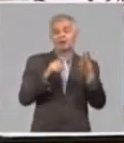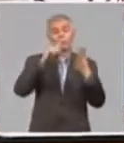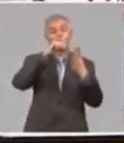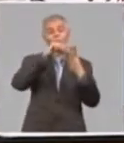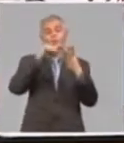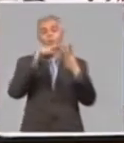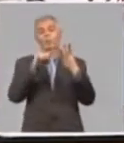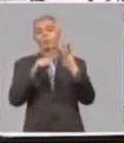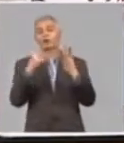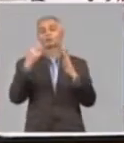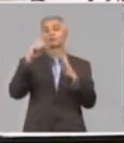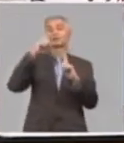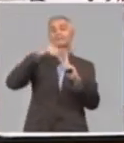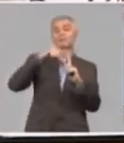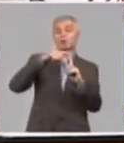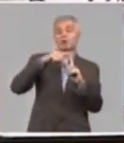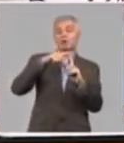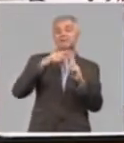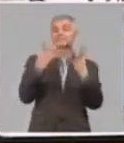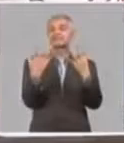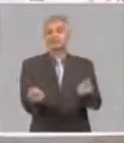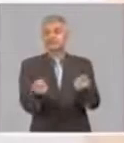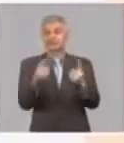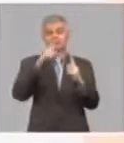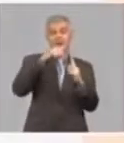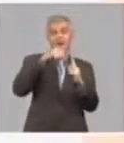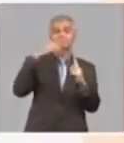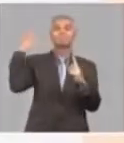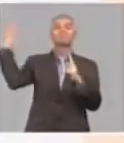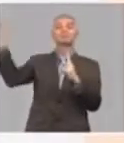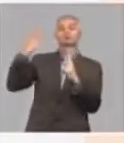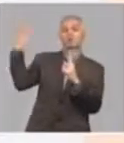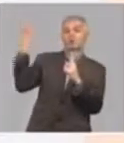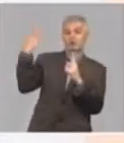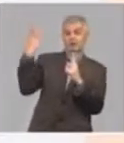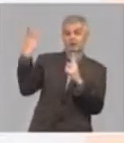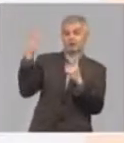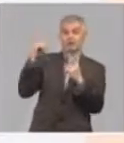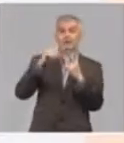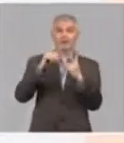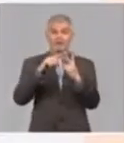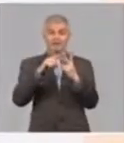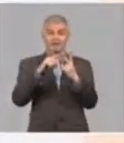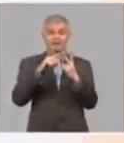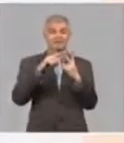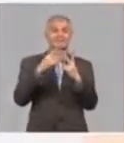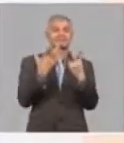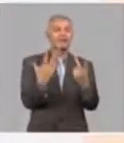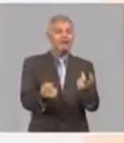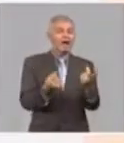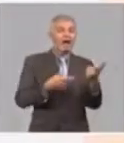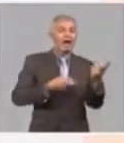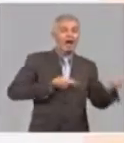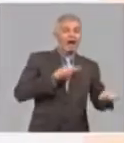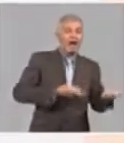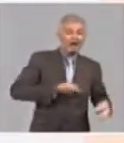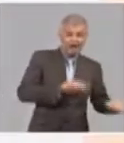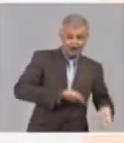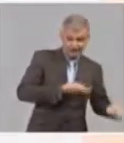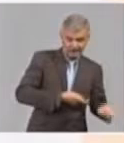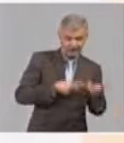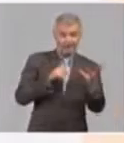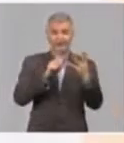sequía. Sequía meteorológica, sequía agraria, hidrológica